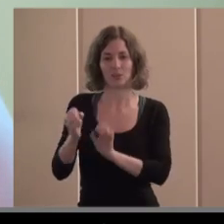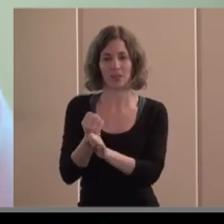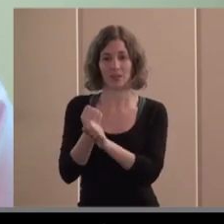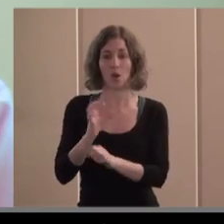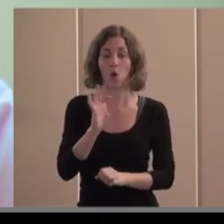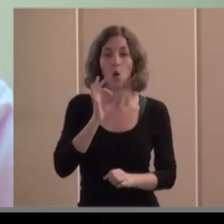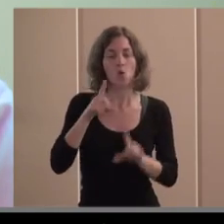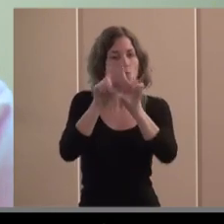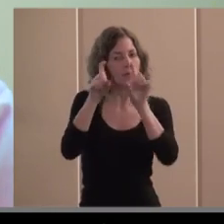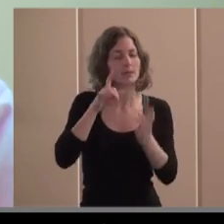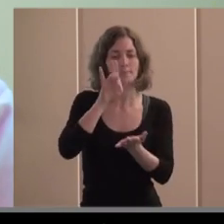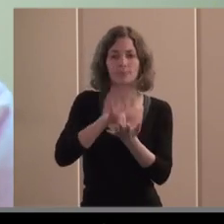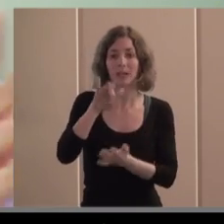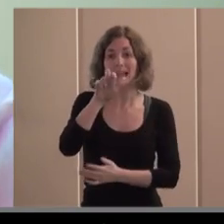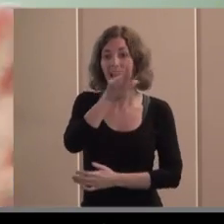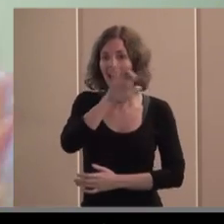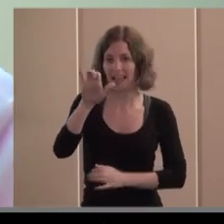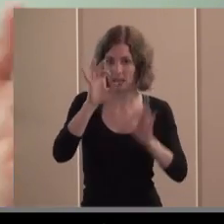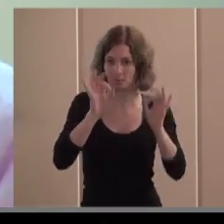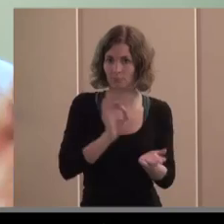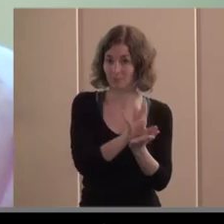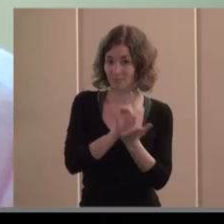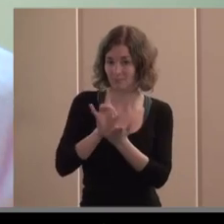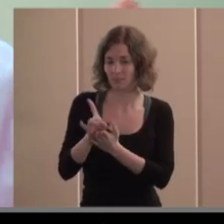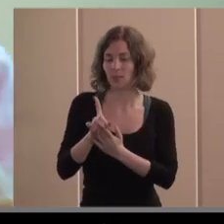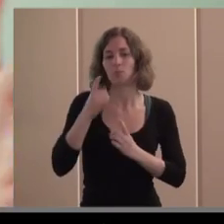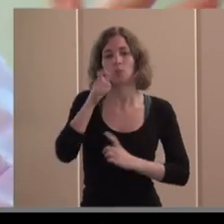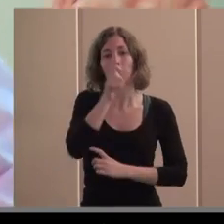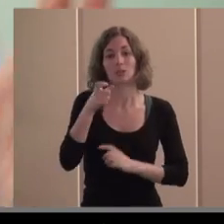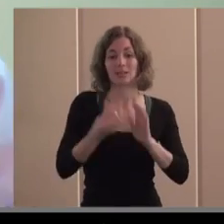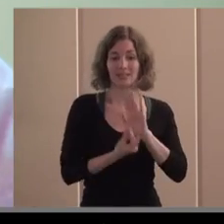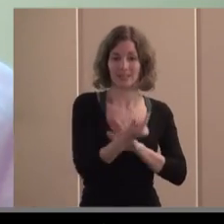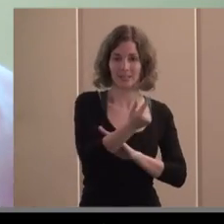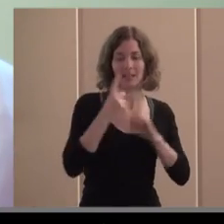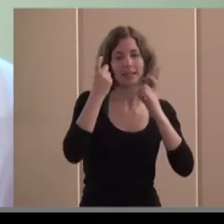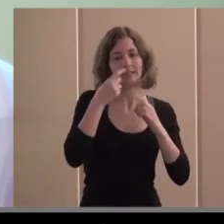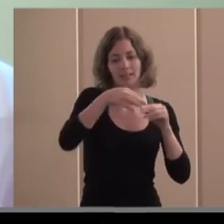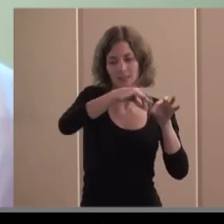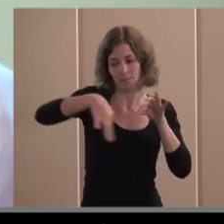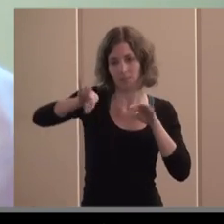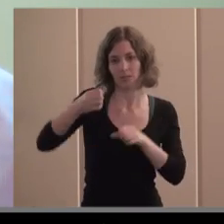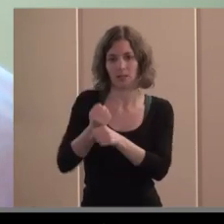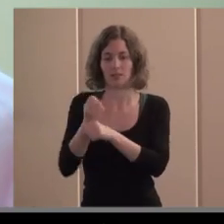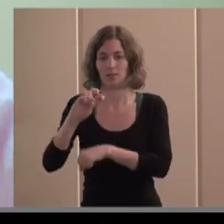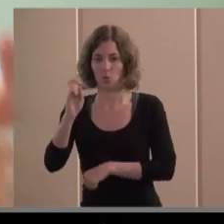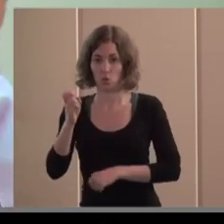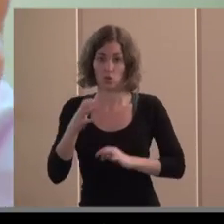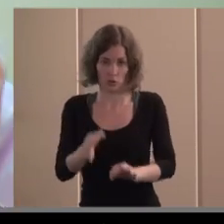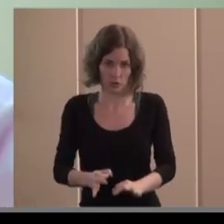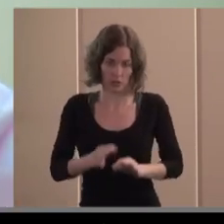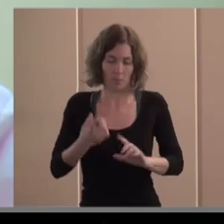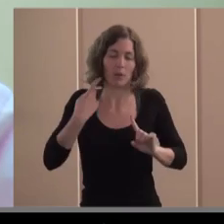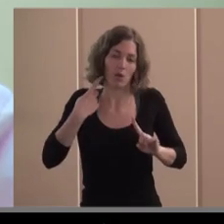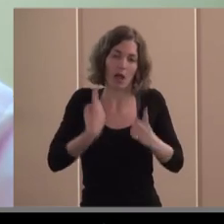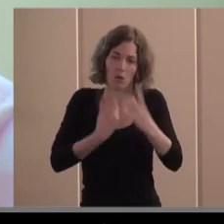que salen es decir de alguna manera siempre hay sus excepciones a la regla general que estamos contando que yo estoy contando ahora de hecho la